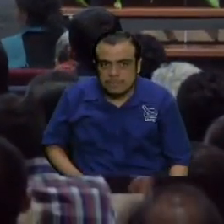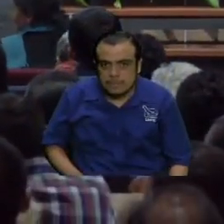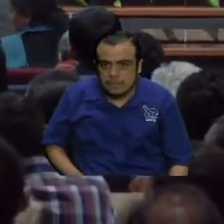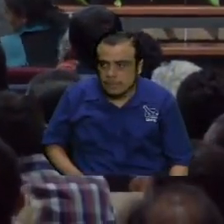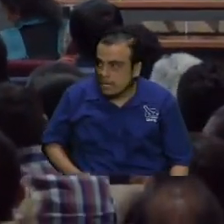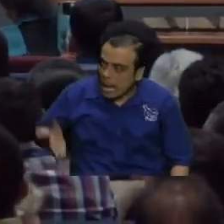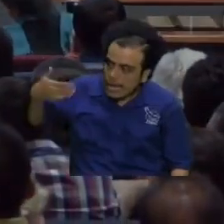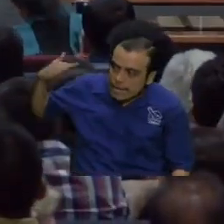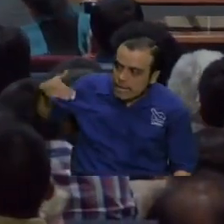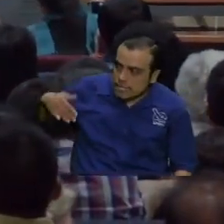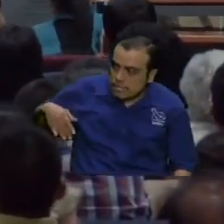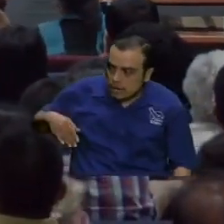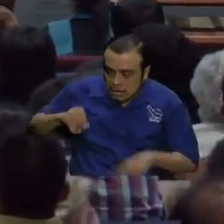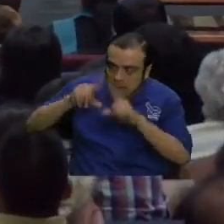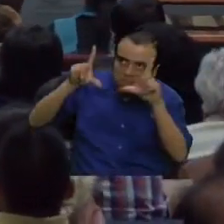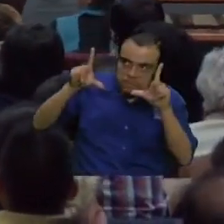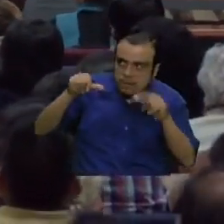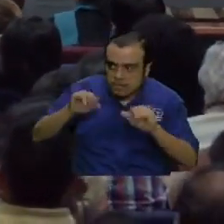12, ¿va?